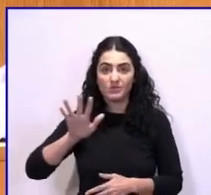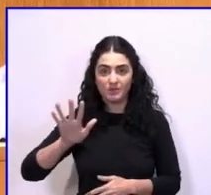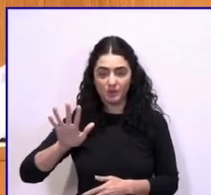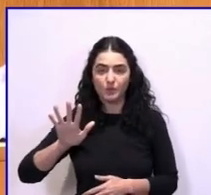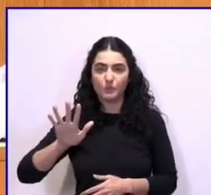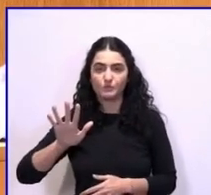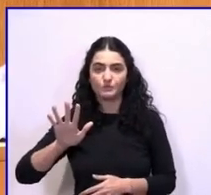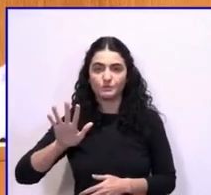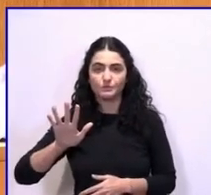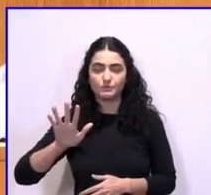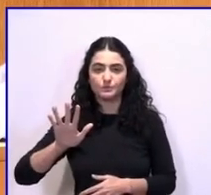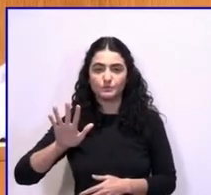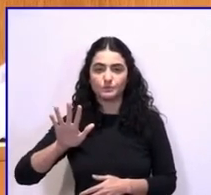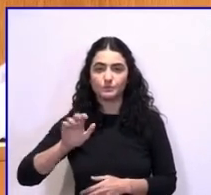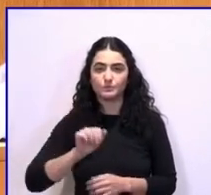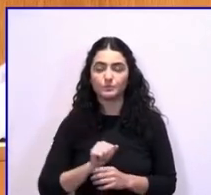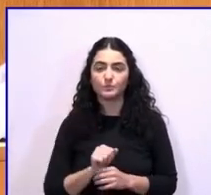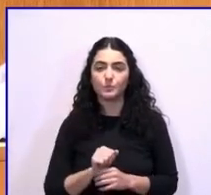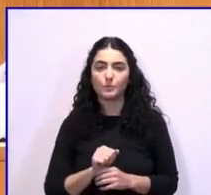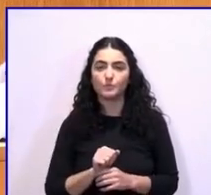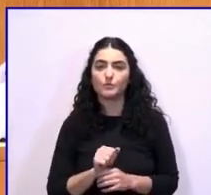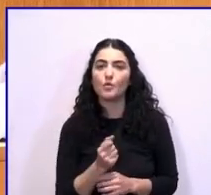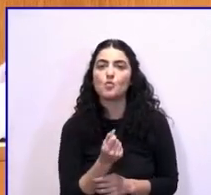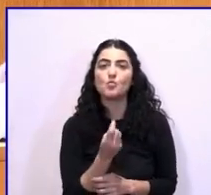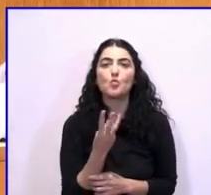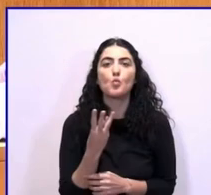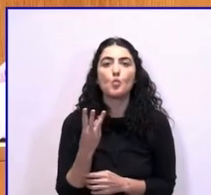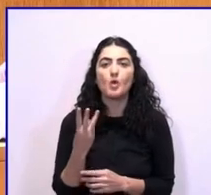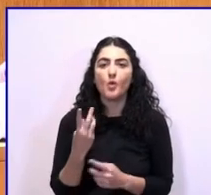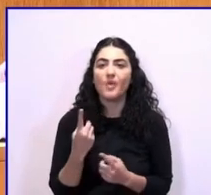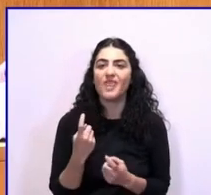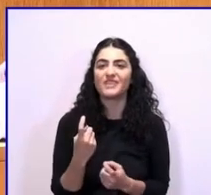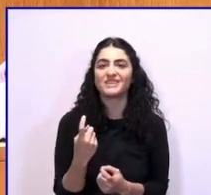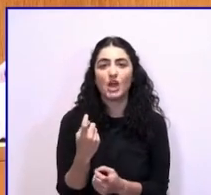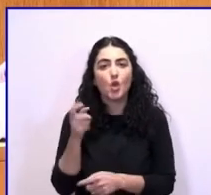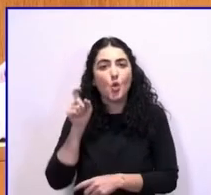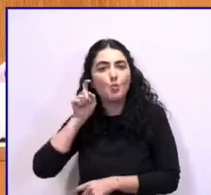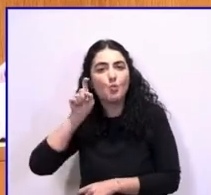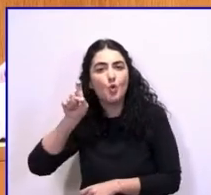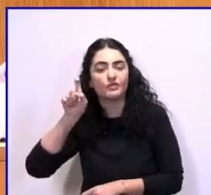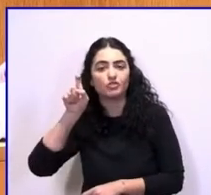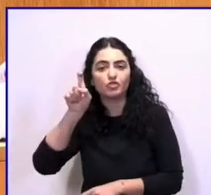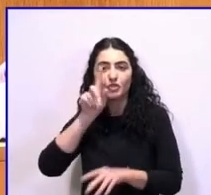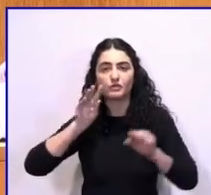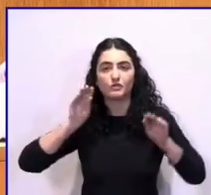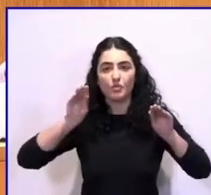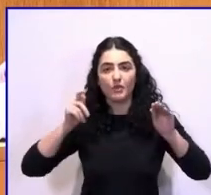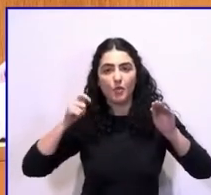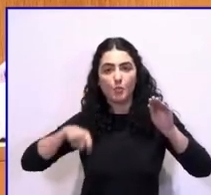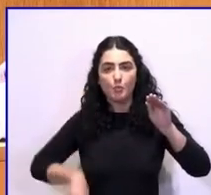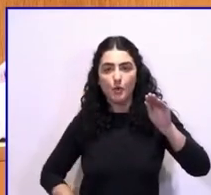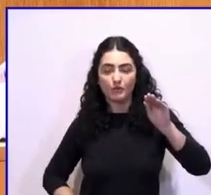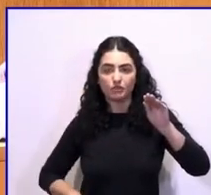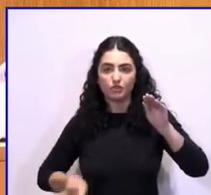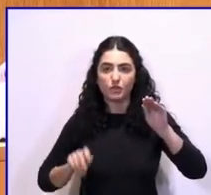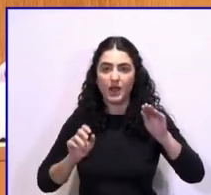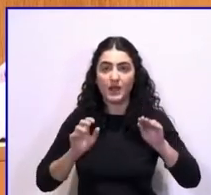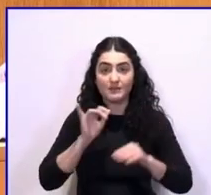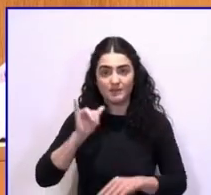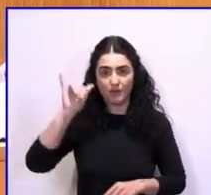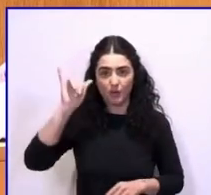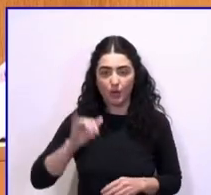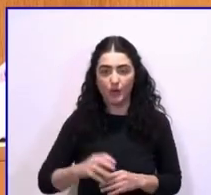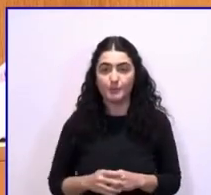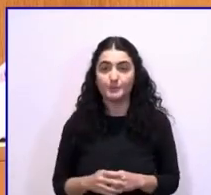haber el número necesario de profesores de formación profesional en nuestra comunidad autónoma.